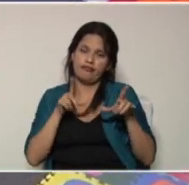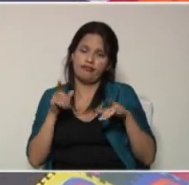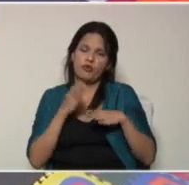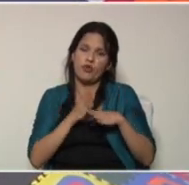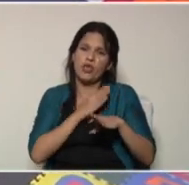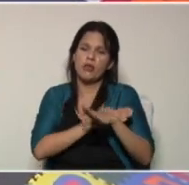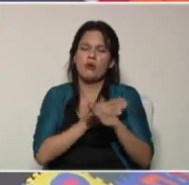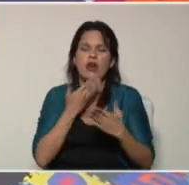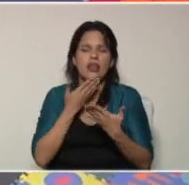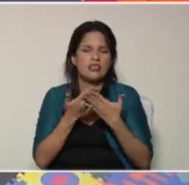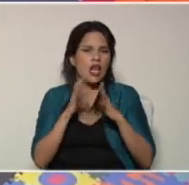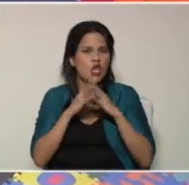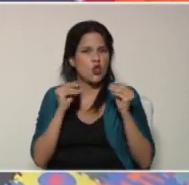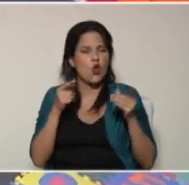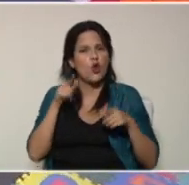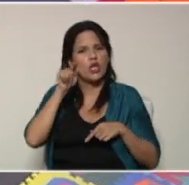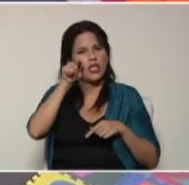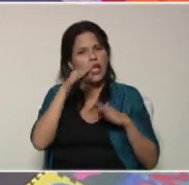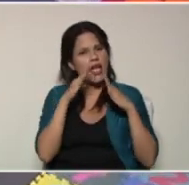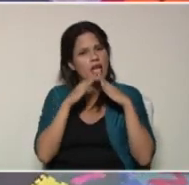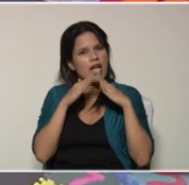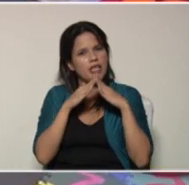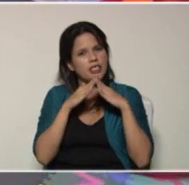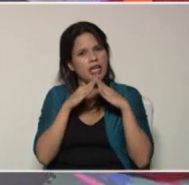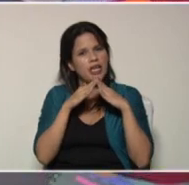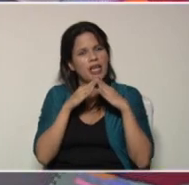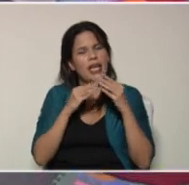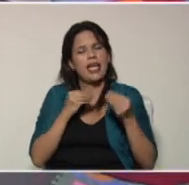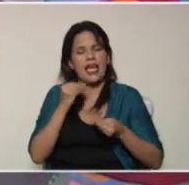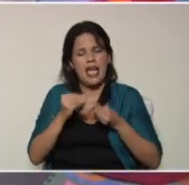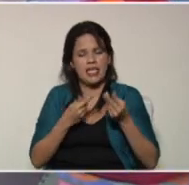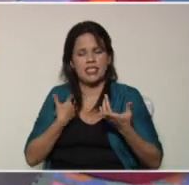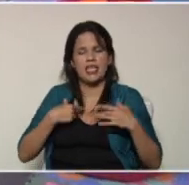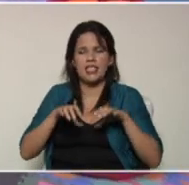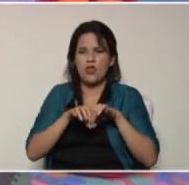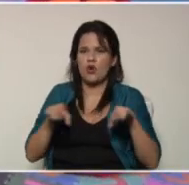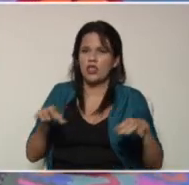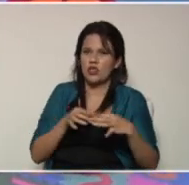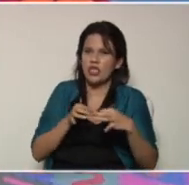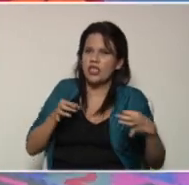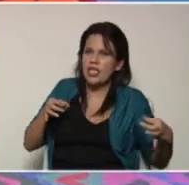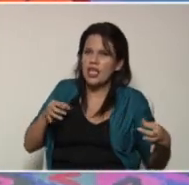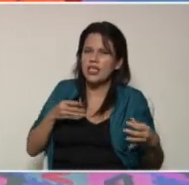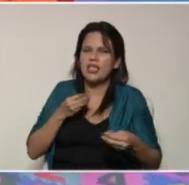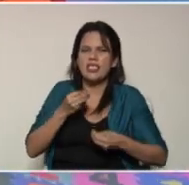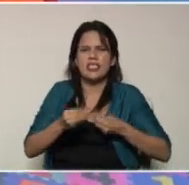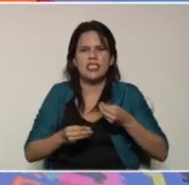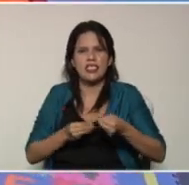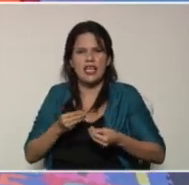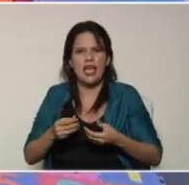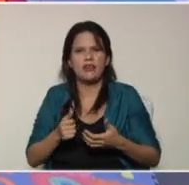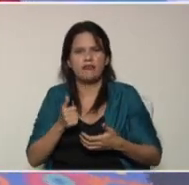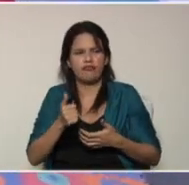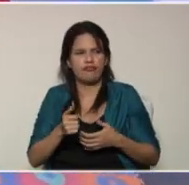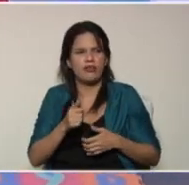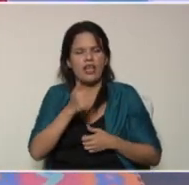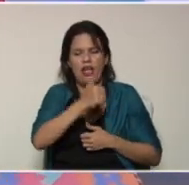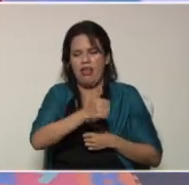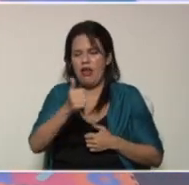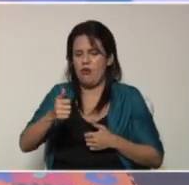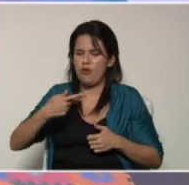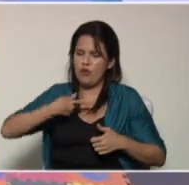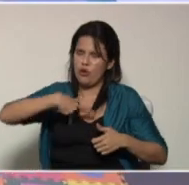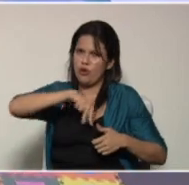que agradecer a todos ustedes que están allá en casa y que han hecho posible que esta educación a distancia se haga tangible cada uno de nuestros días